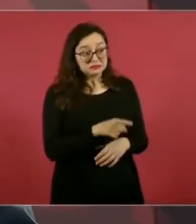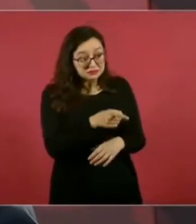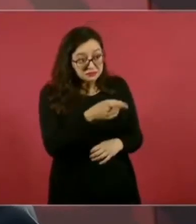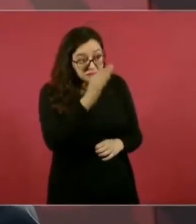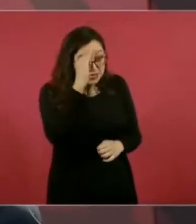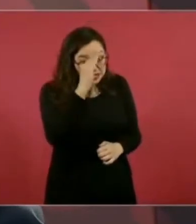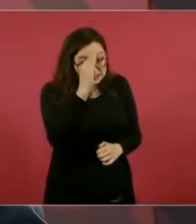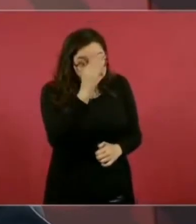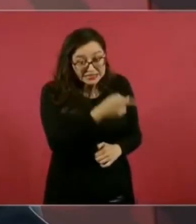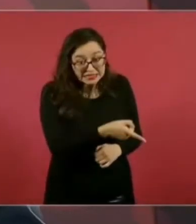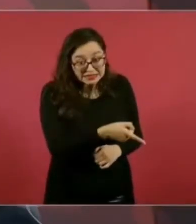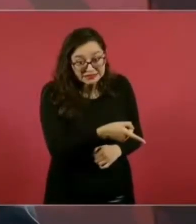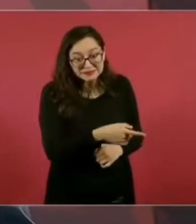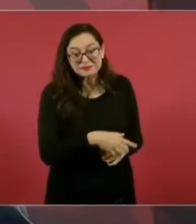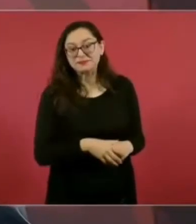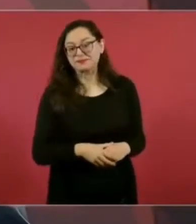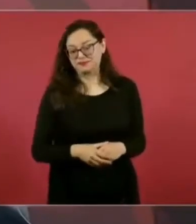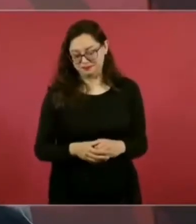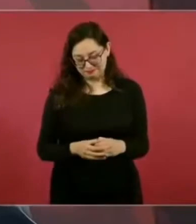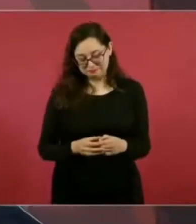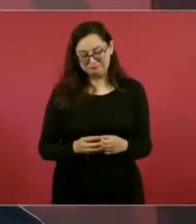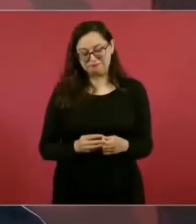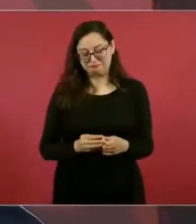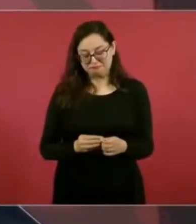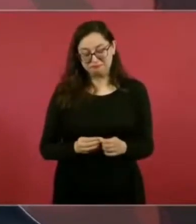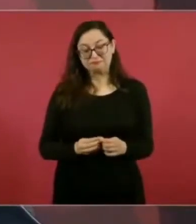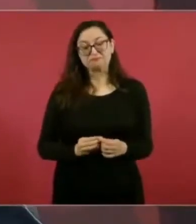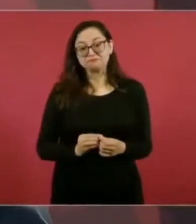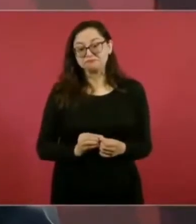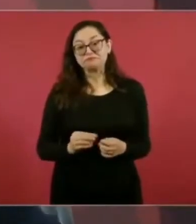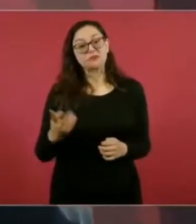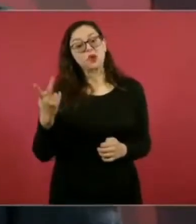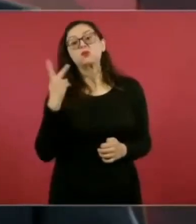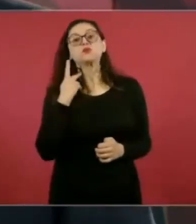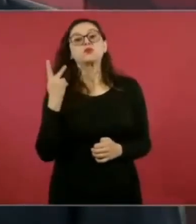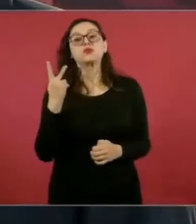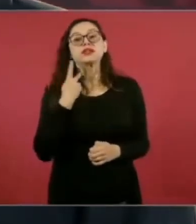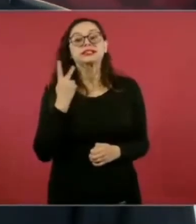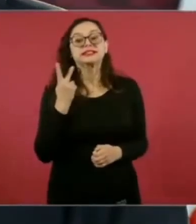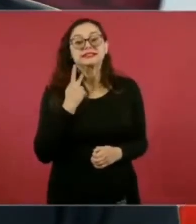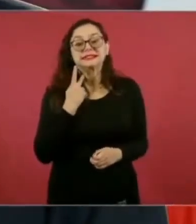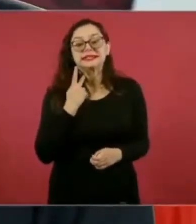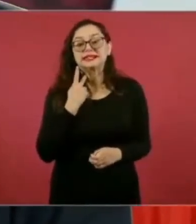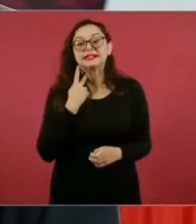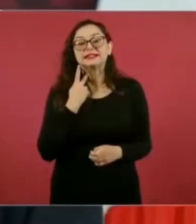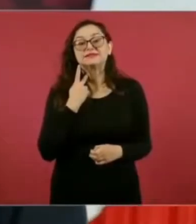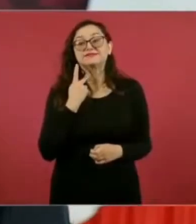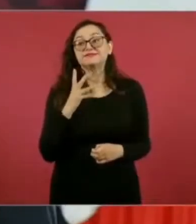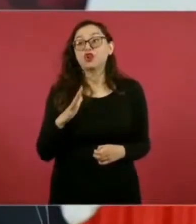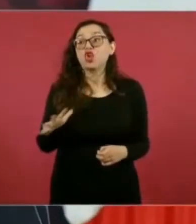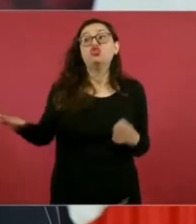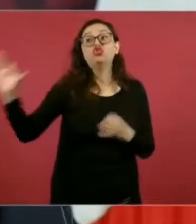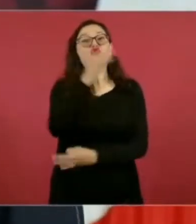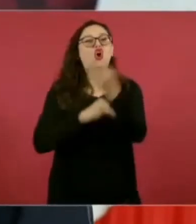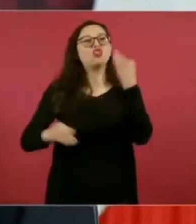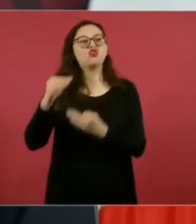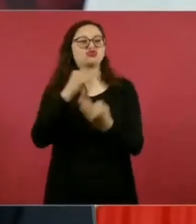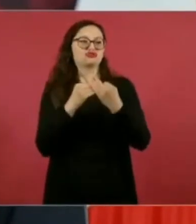Cuando la política ha quedado demostrado una vez más, es asunto de todos.